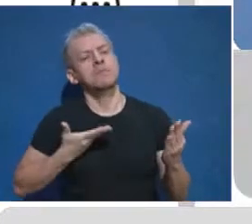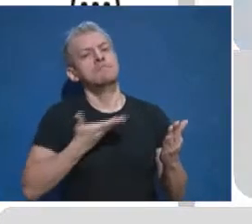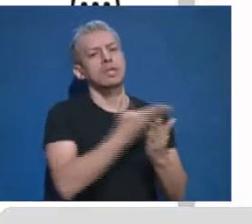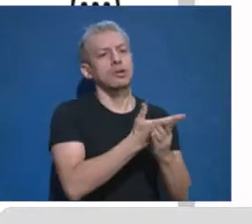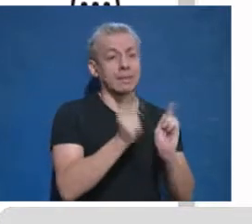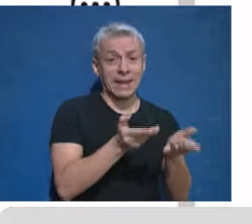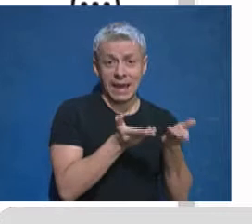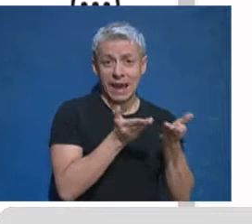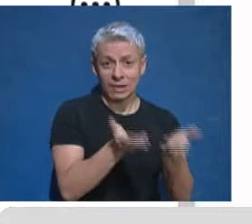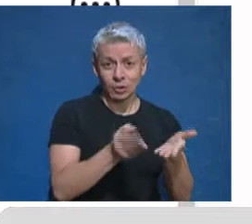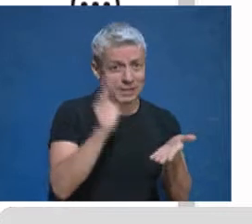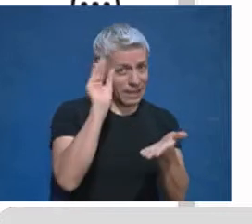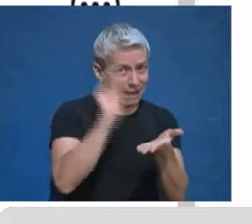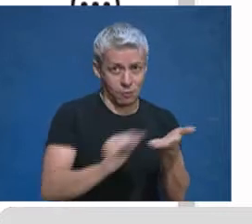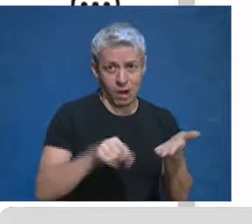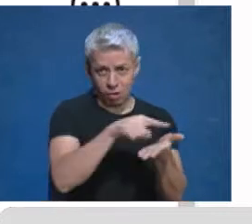asesoría letrada,